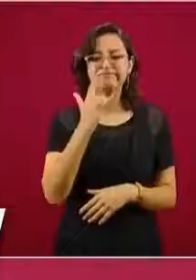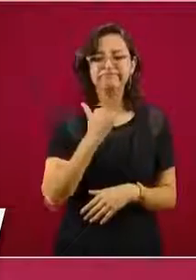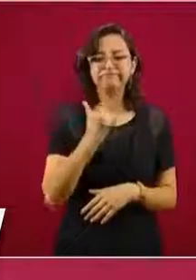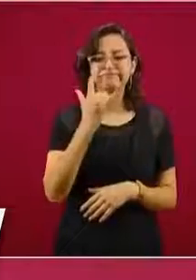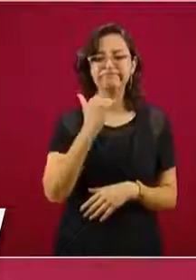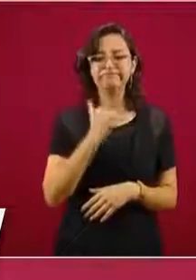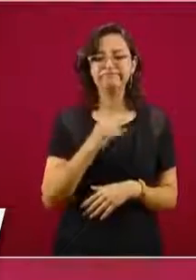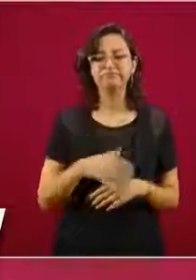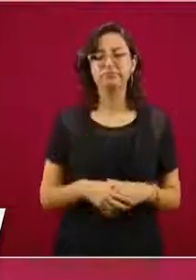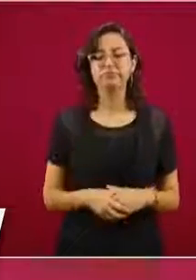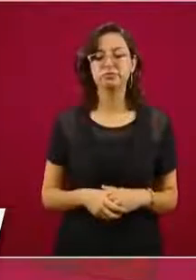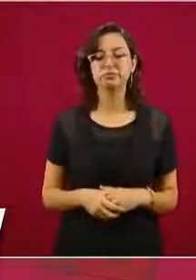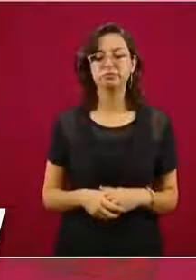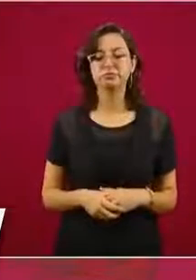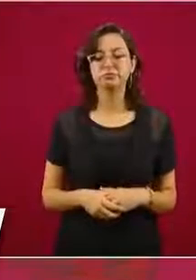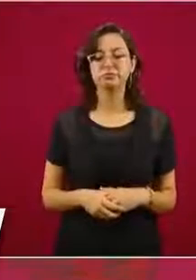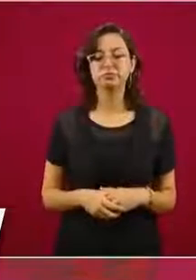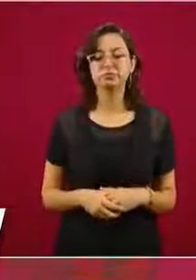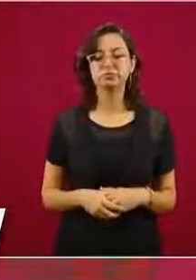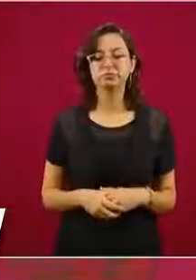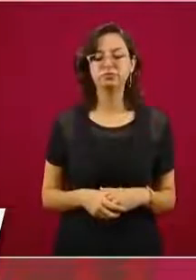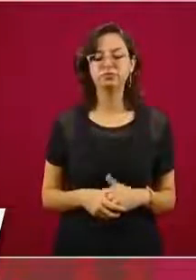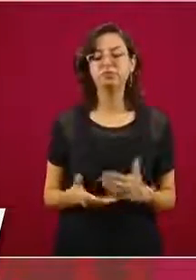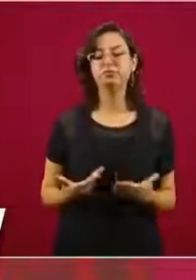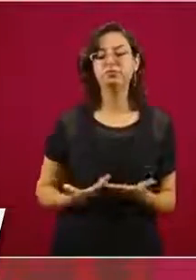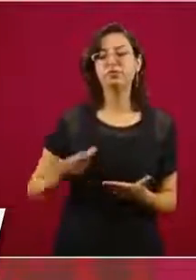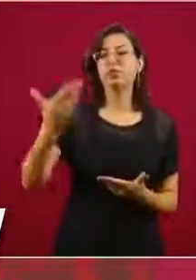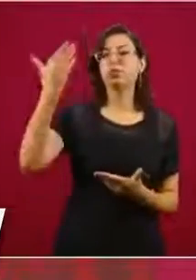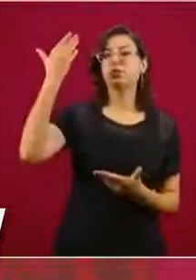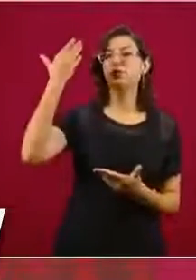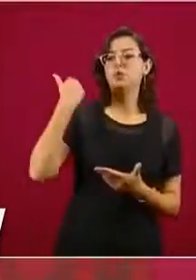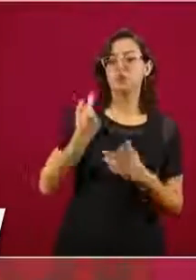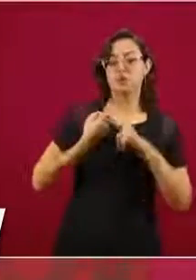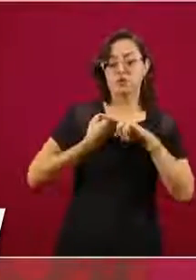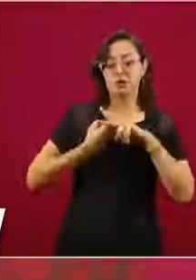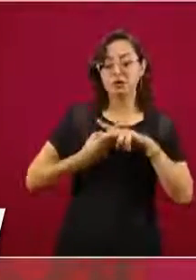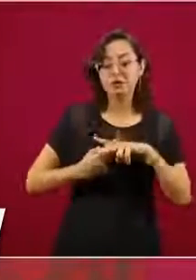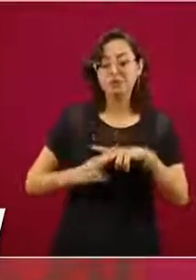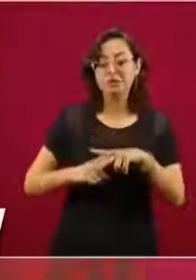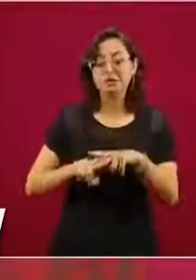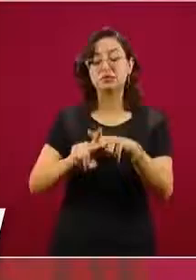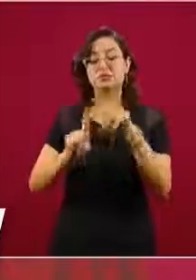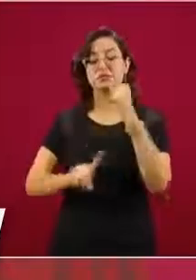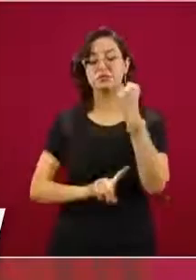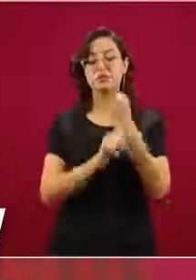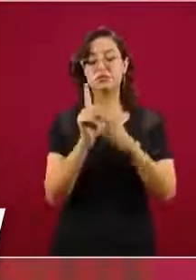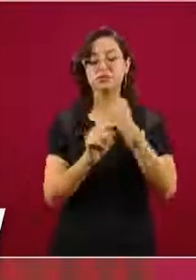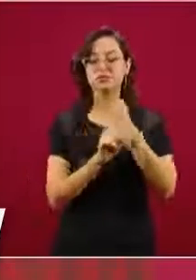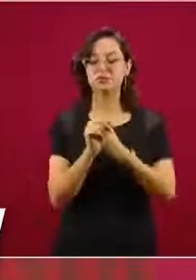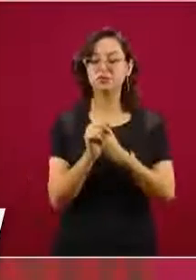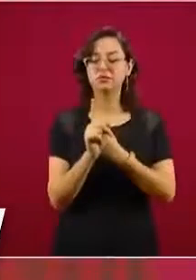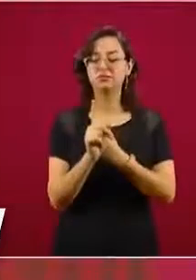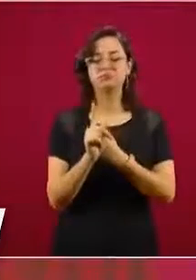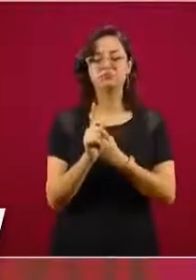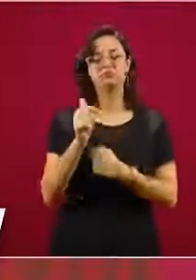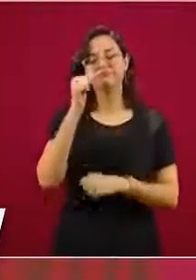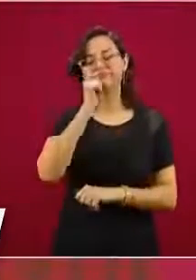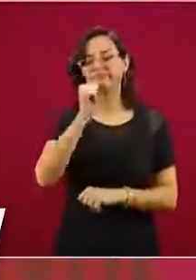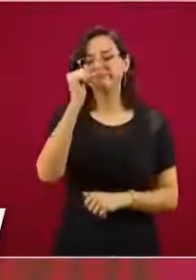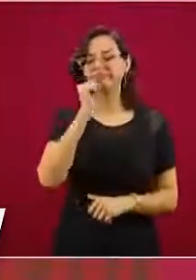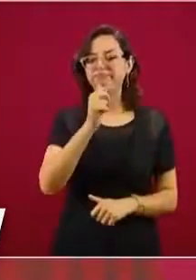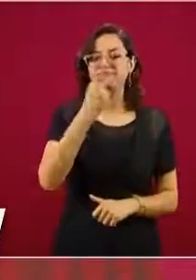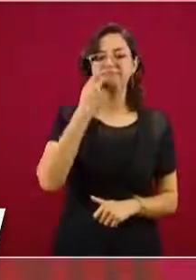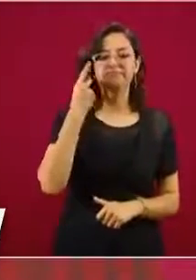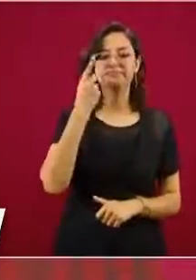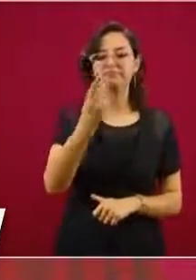Lo dijimos desde el principio, lo más importante es la actitud, la participación de la gente.